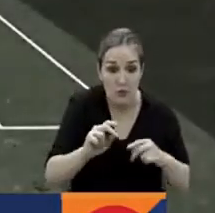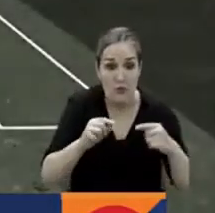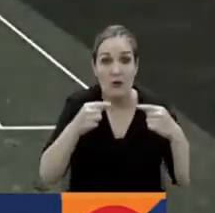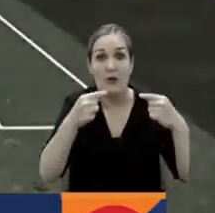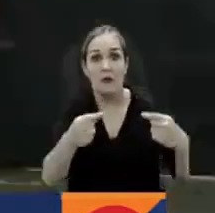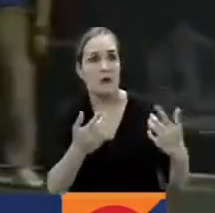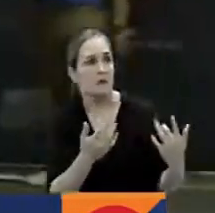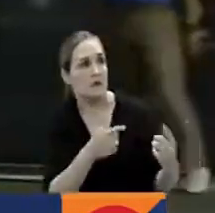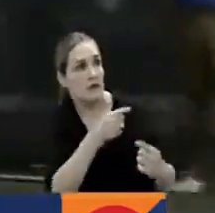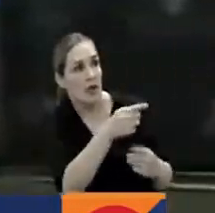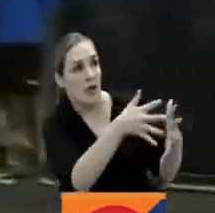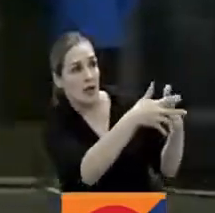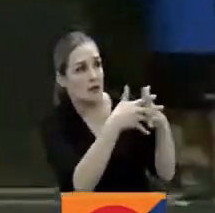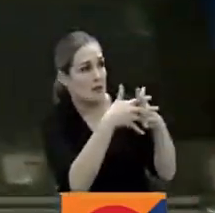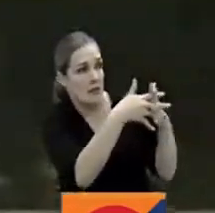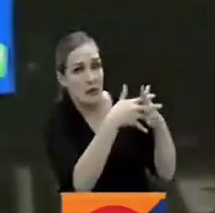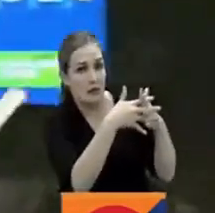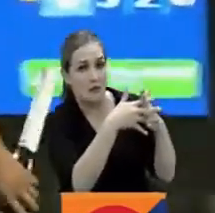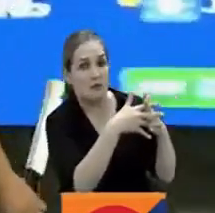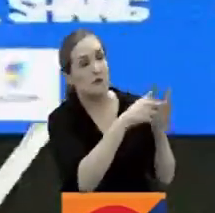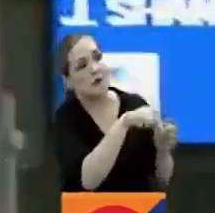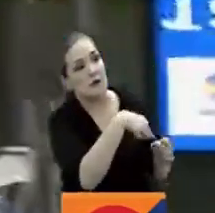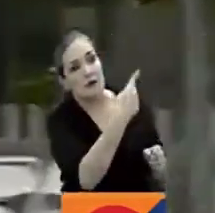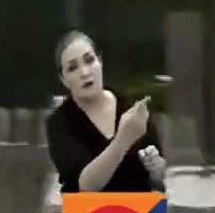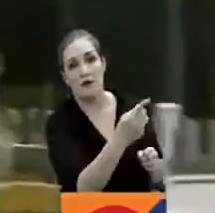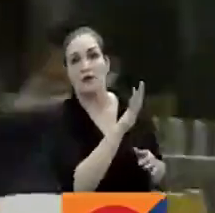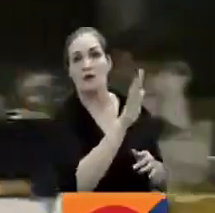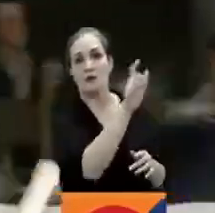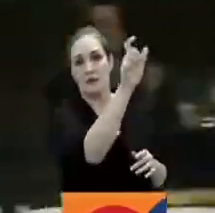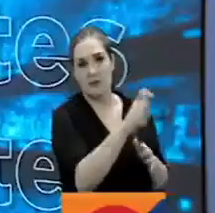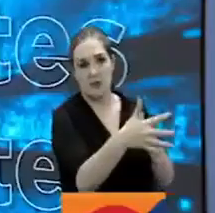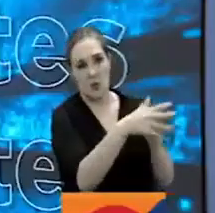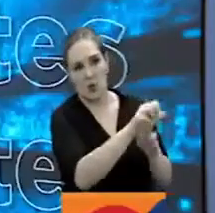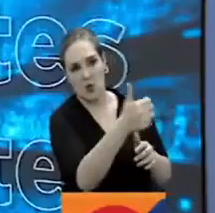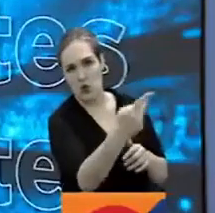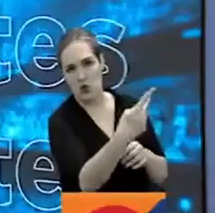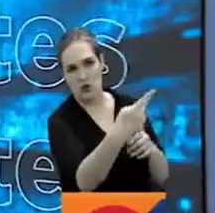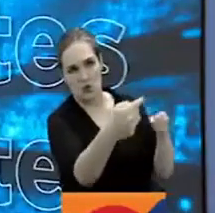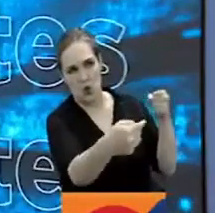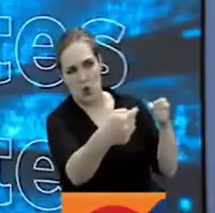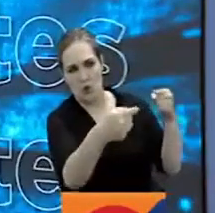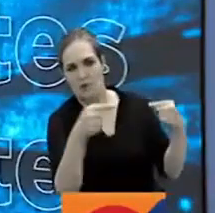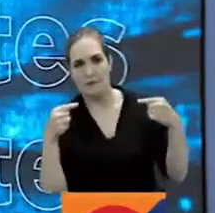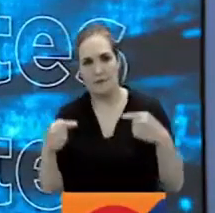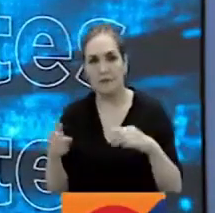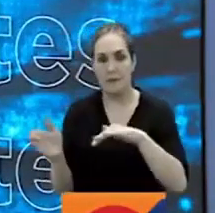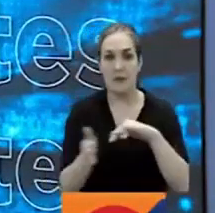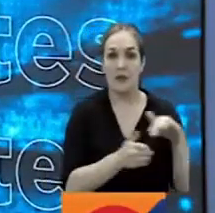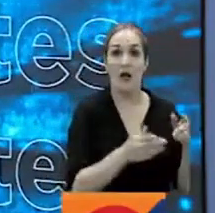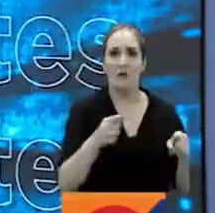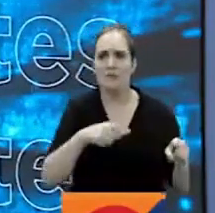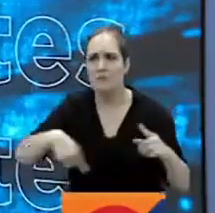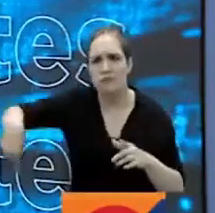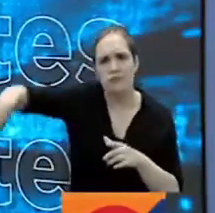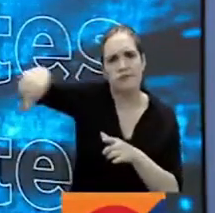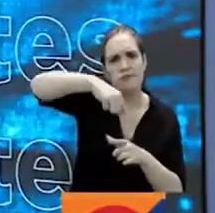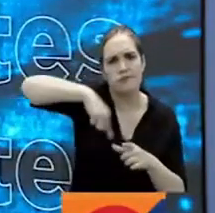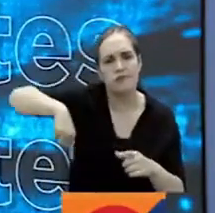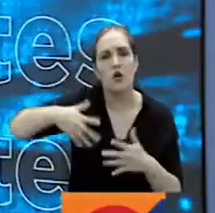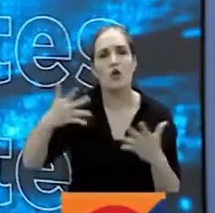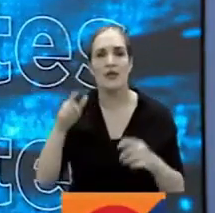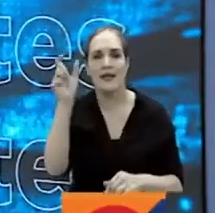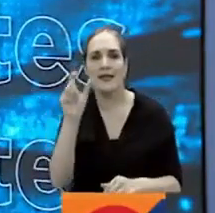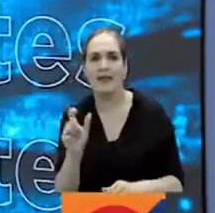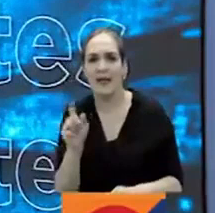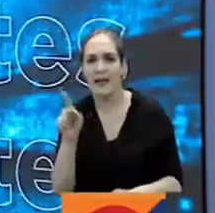llave que enfrenta a los estadounidenses Tristan Boyer y Jack Sock. En el Giro de Sicilia en Italia el ciclista local